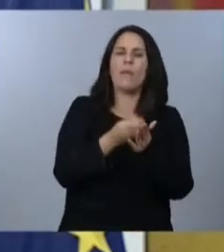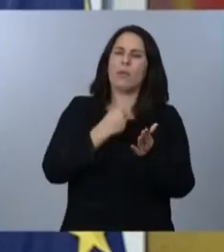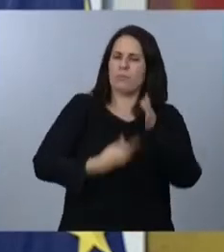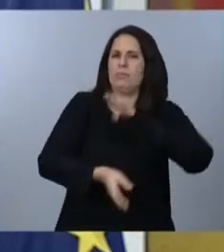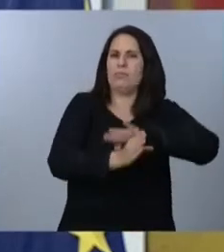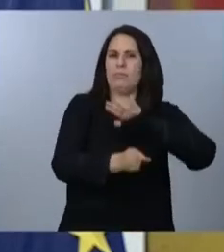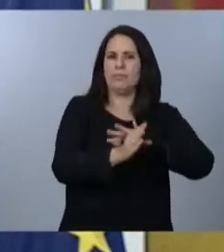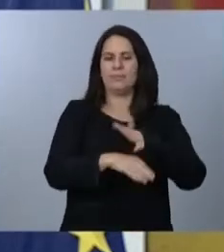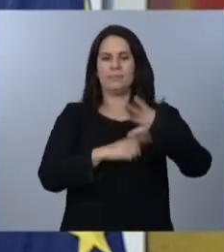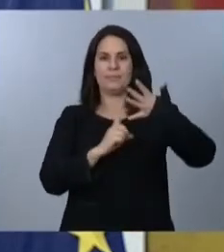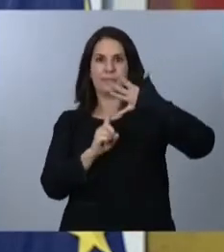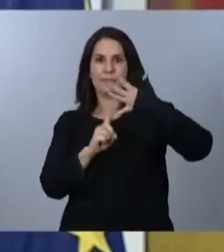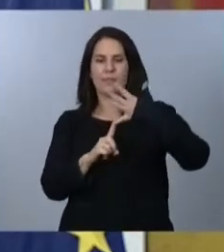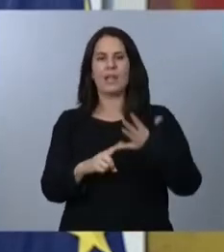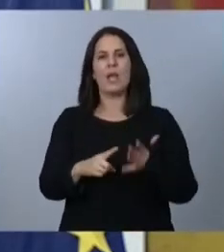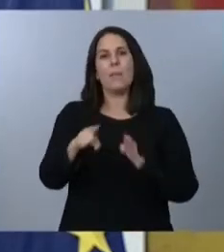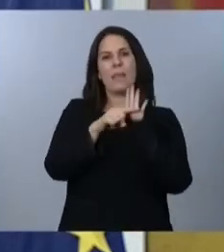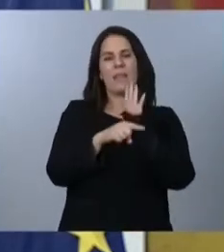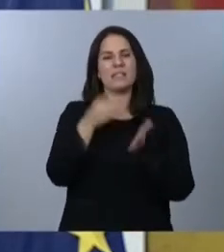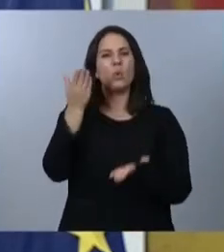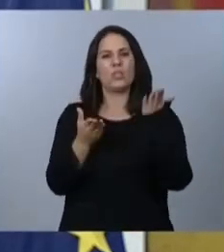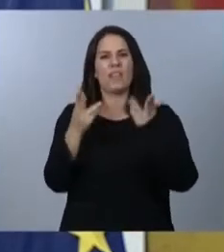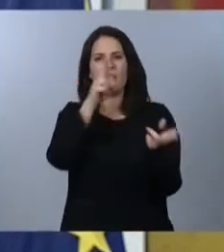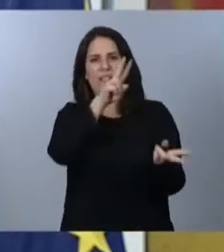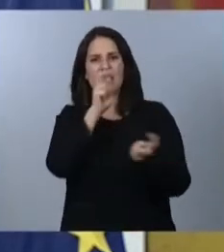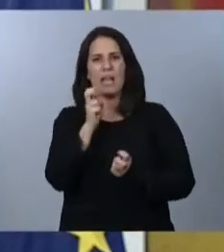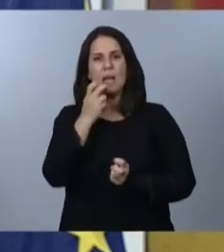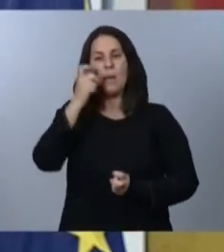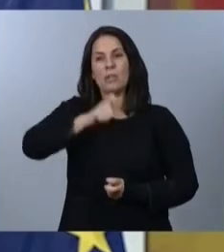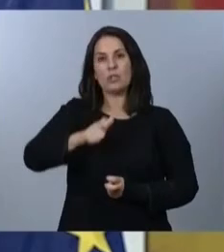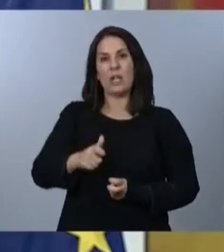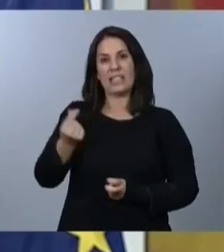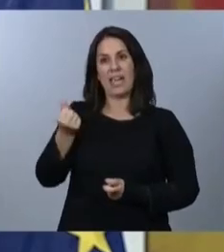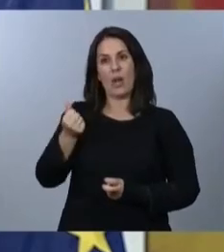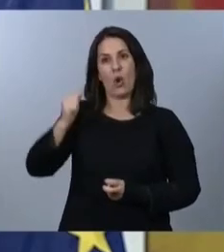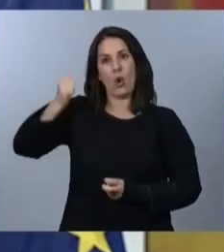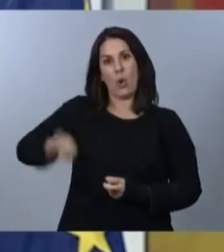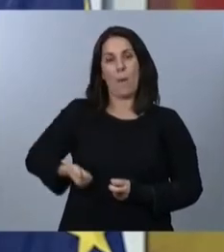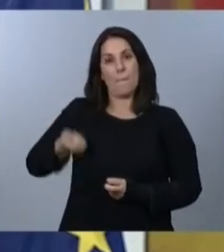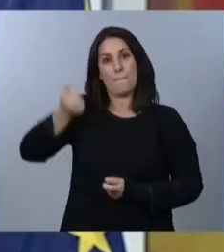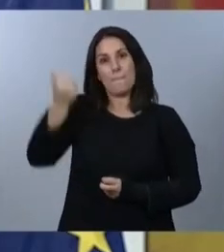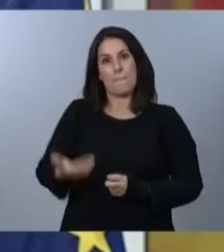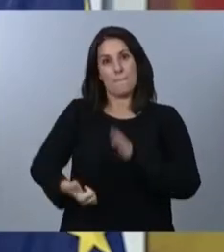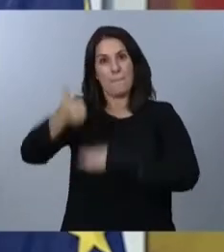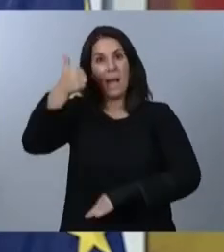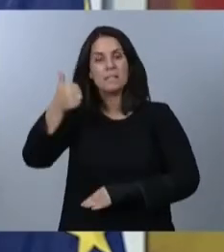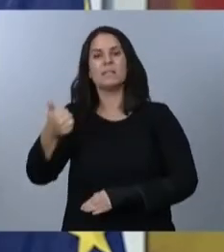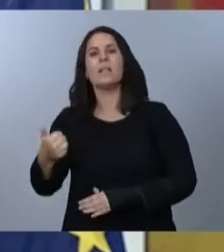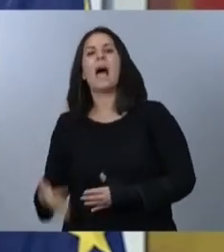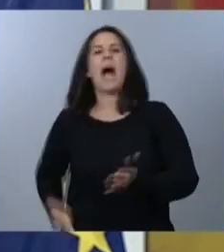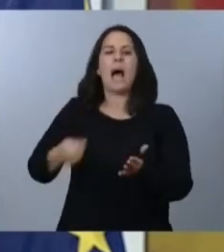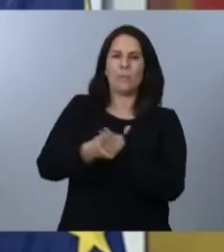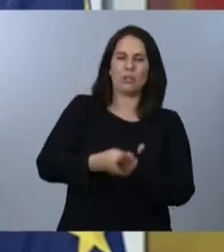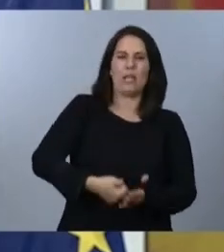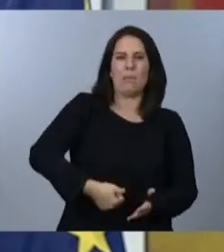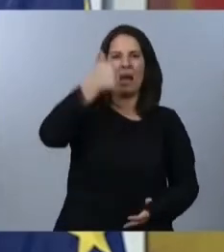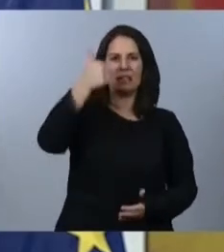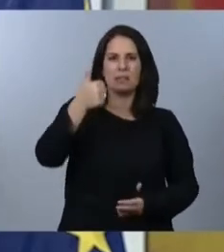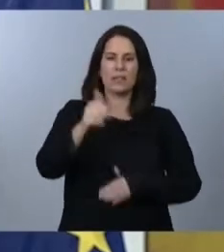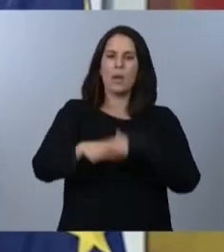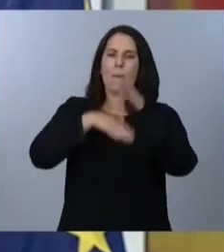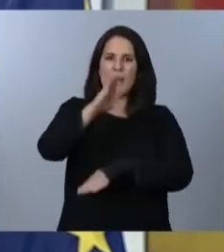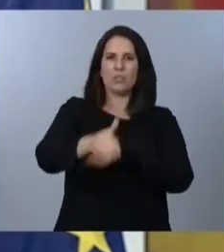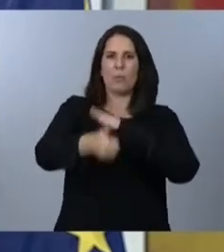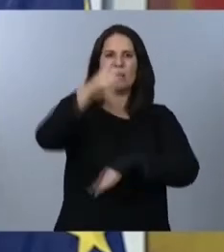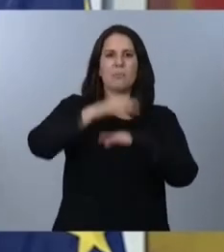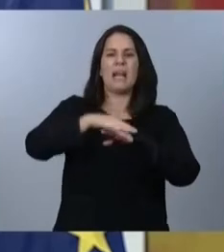que tienen que garantizar que los que más tienen aporten más y que suponen un primer paso muy importante... ...hacia una reforma profunda de nuestro